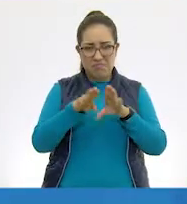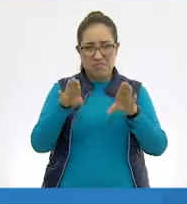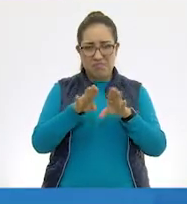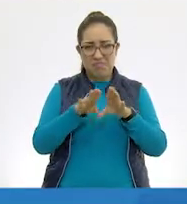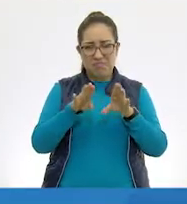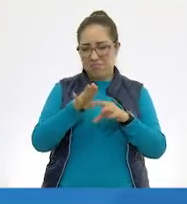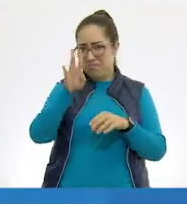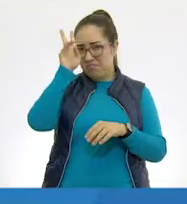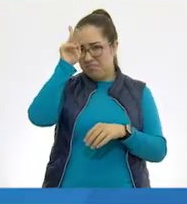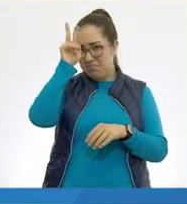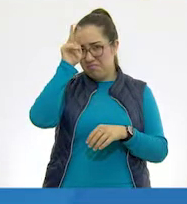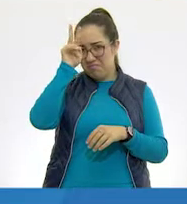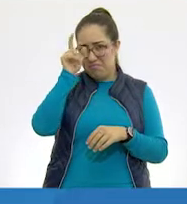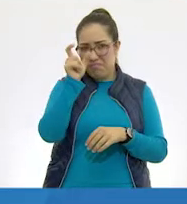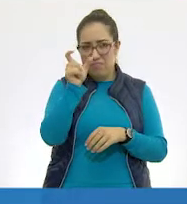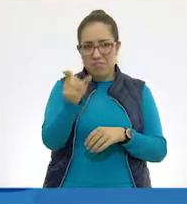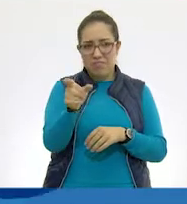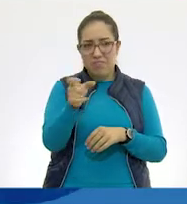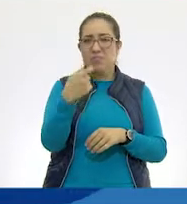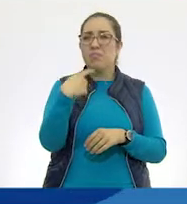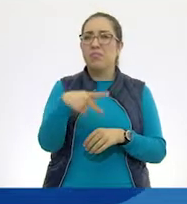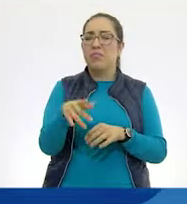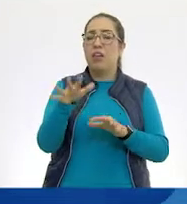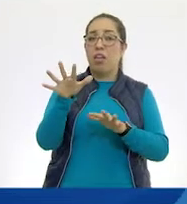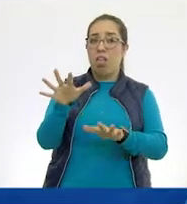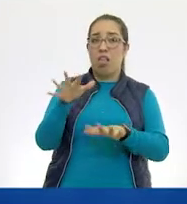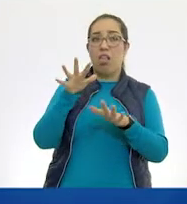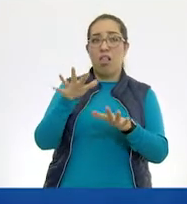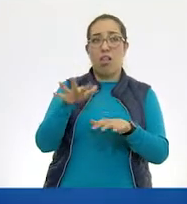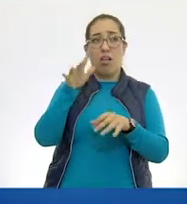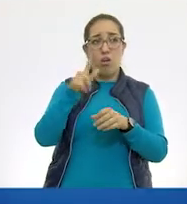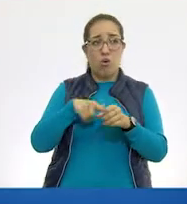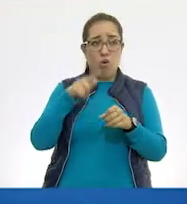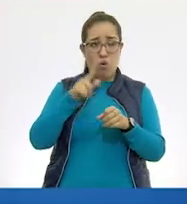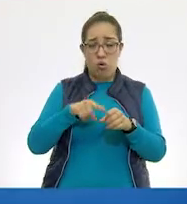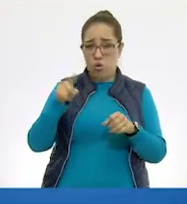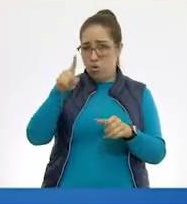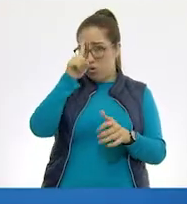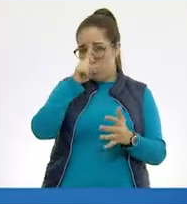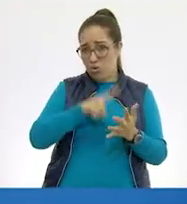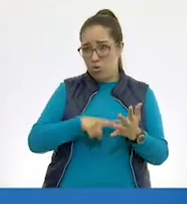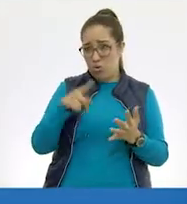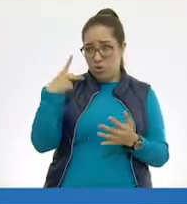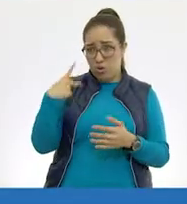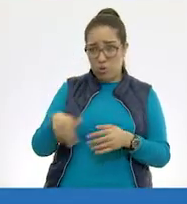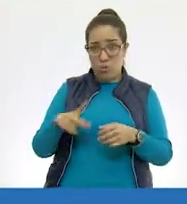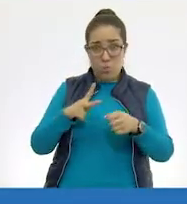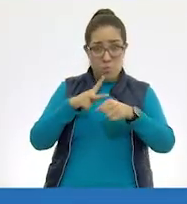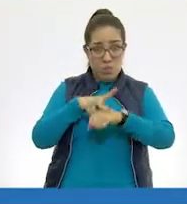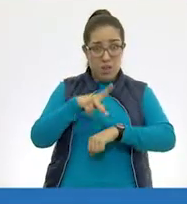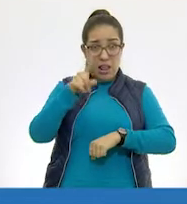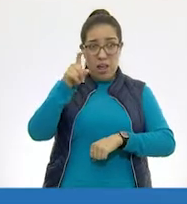tipos. Pero a pesar de que se ve muy brillante, ¿tú crees que tenga la piel húmeda?